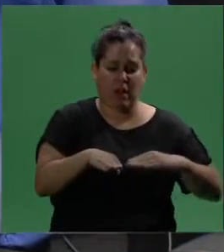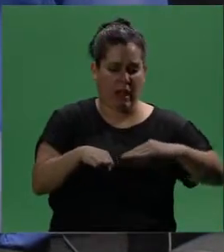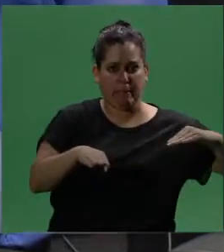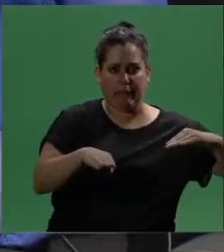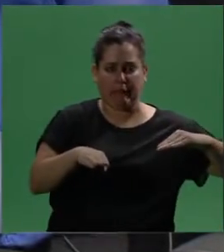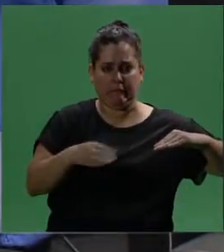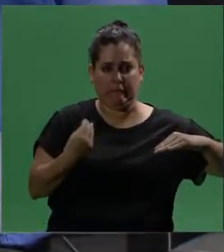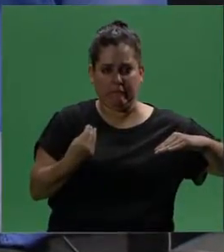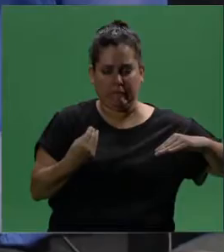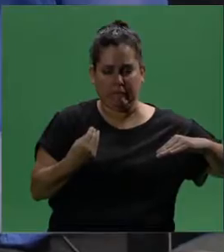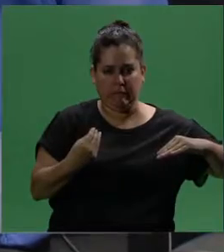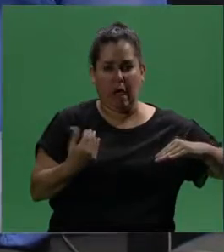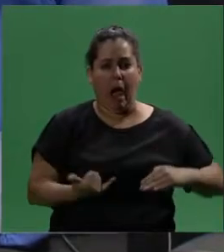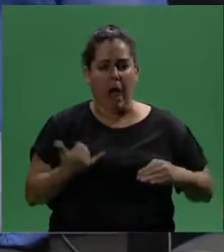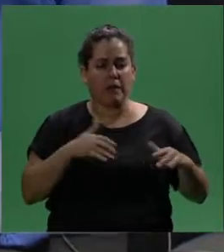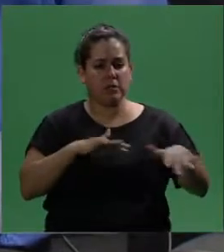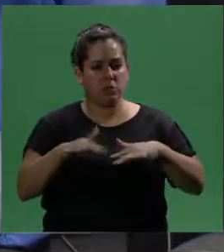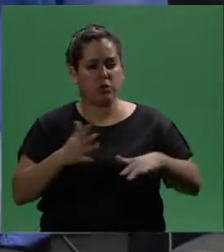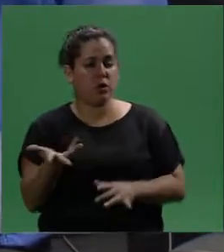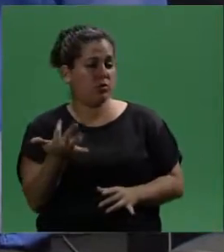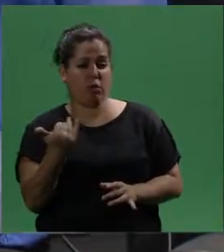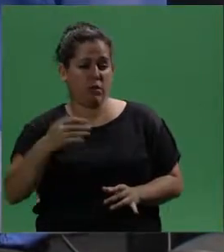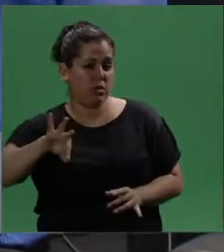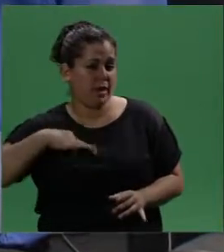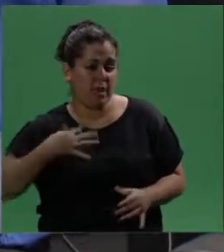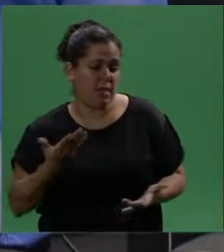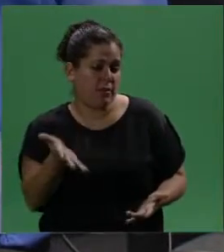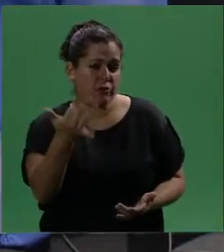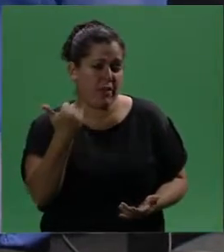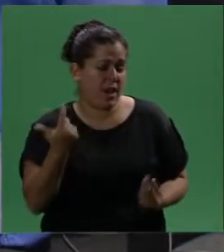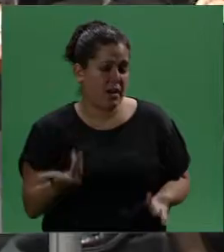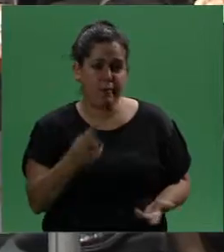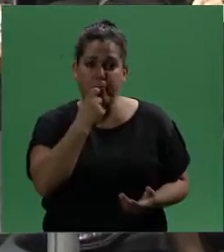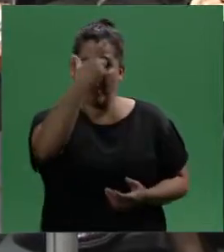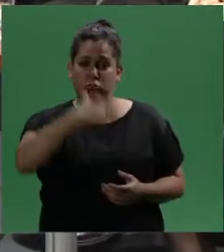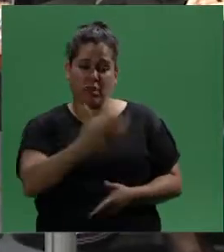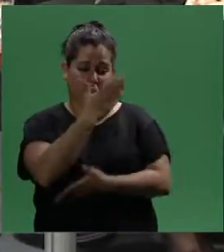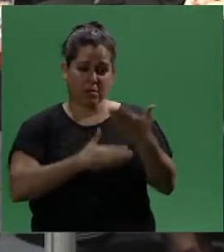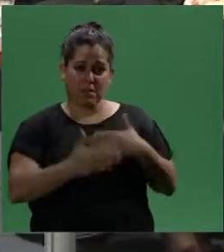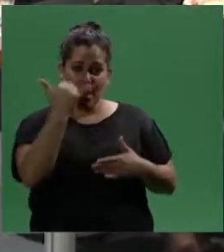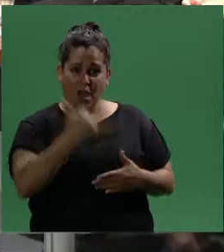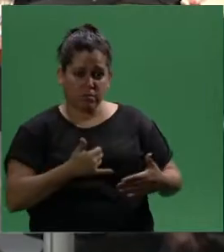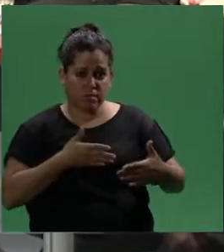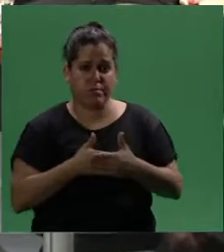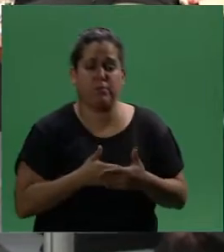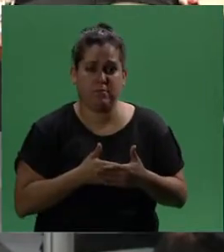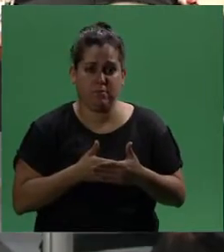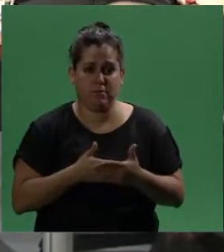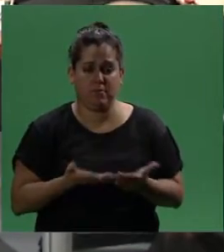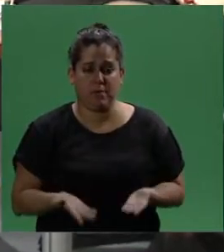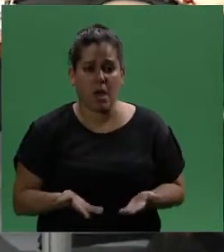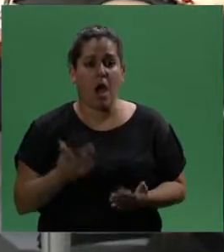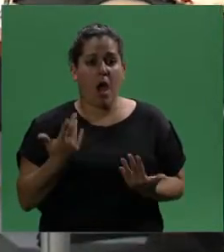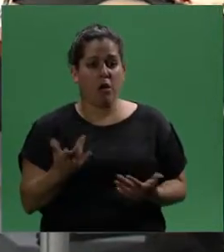hay una serie de situaciones que en la vida cotidiana de una persona con discapacidad es una